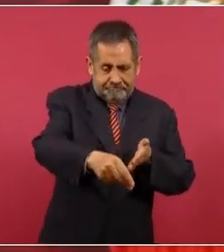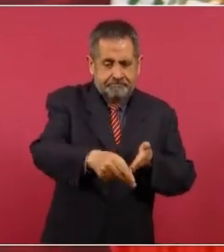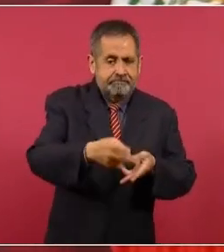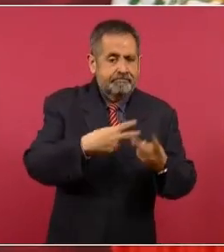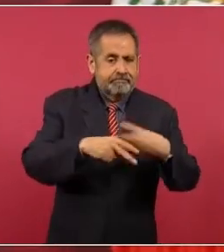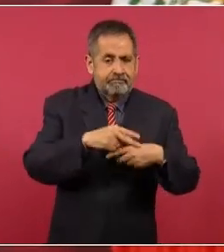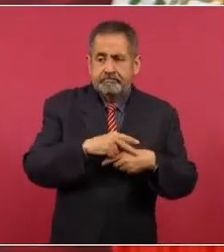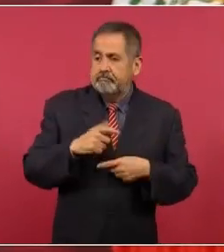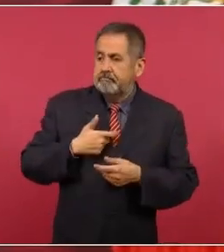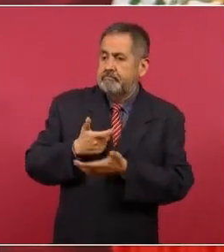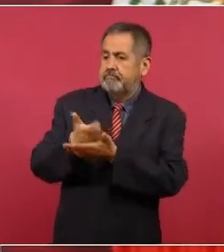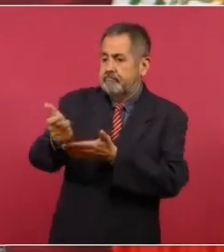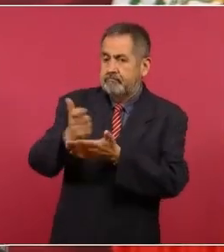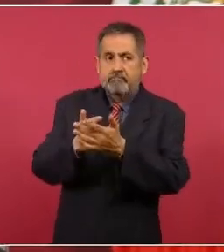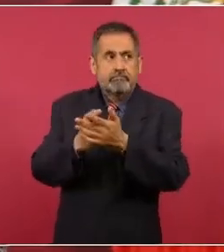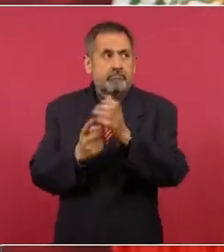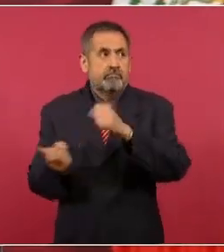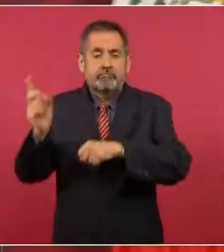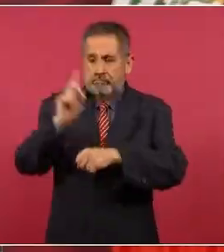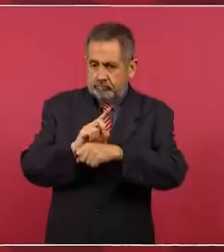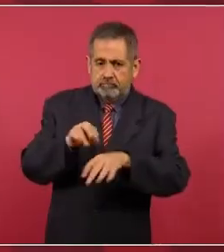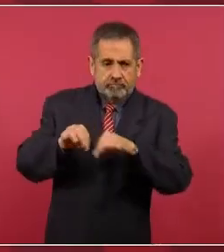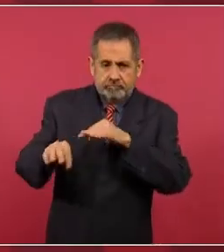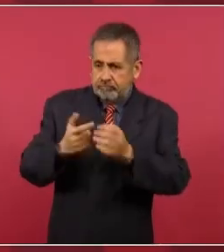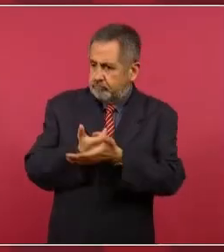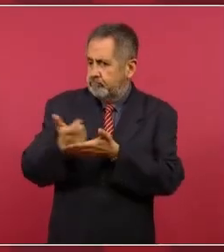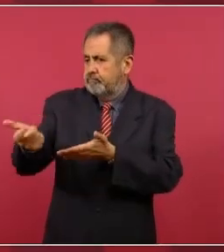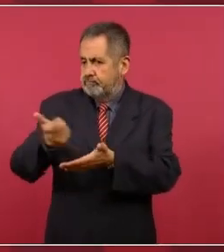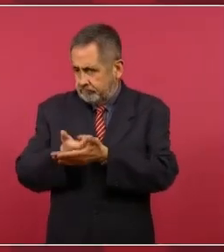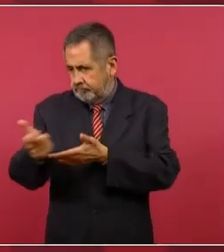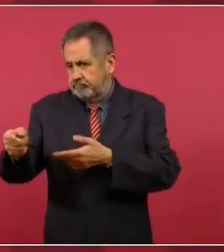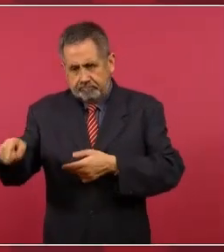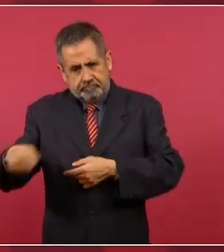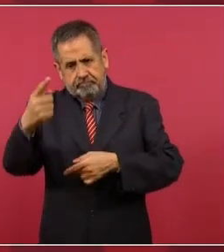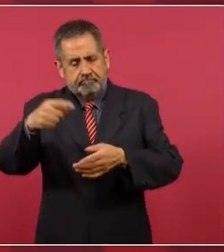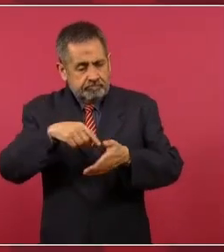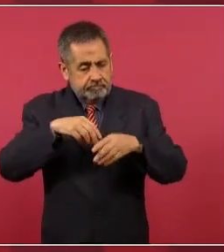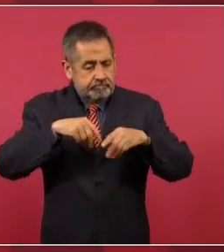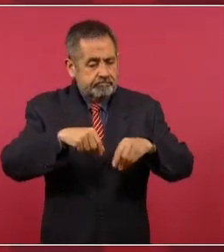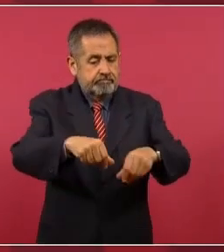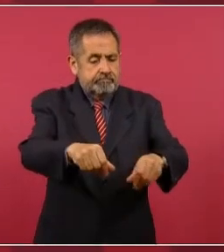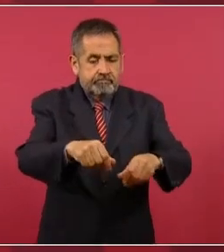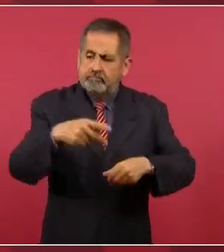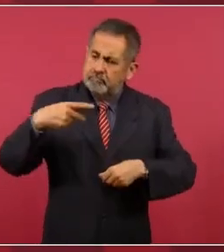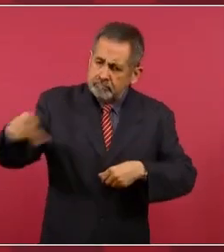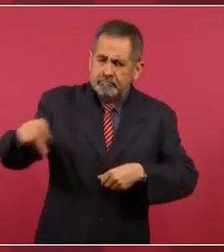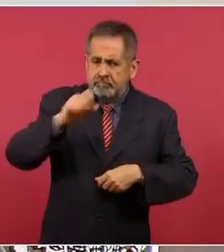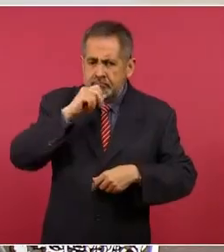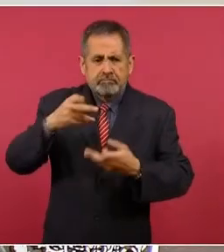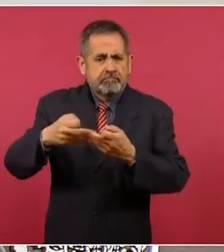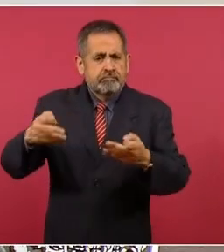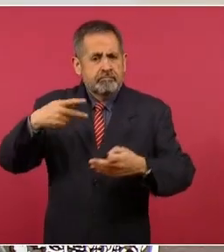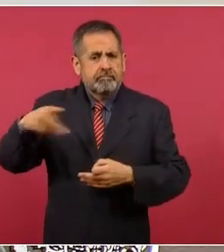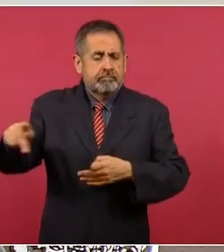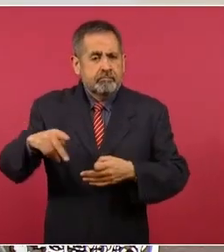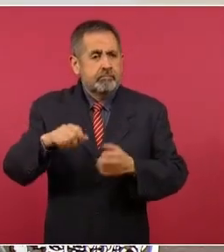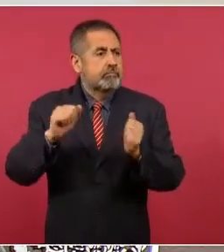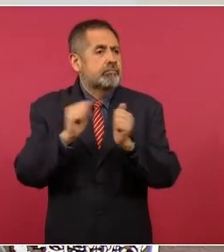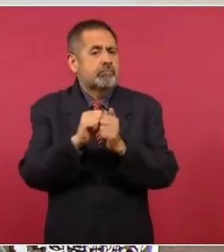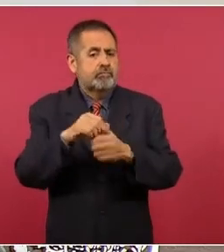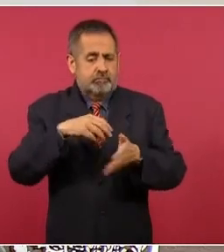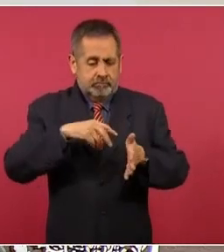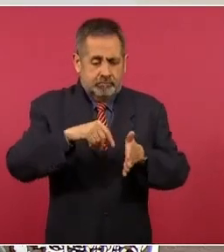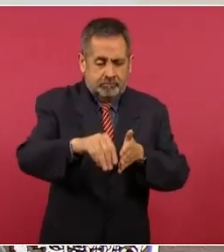reciben jornales para sembrar sus parcelas de árboles